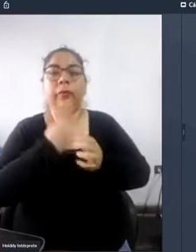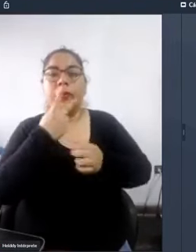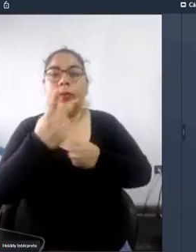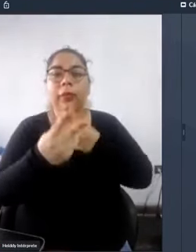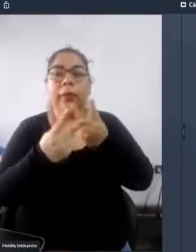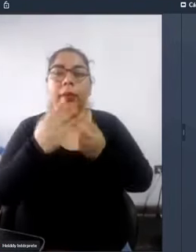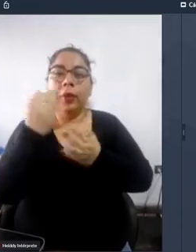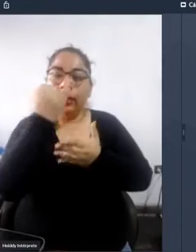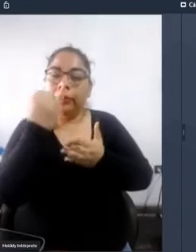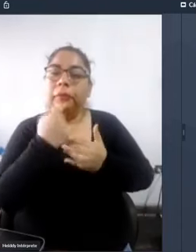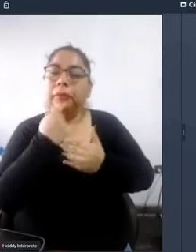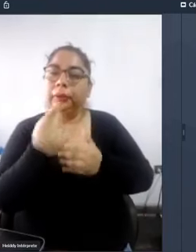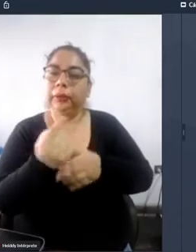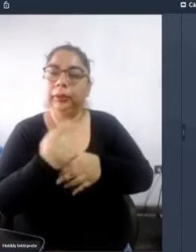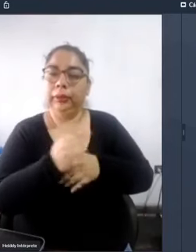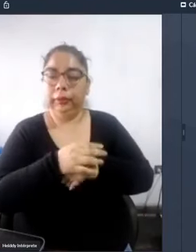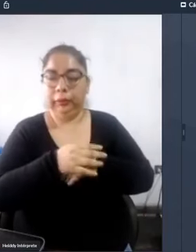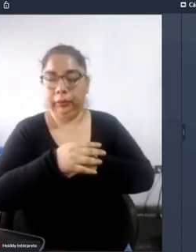decir bueno que